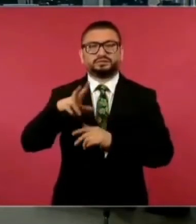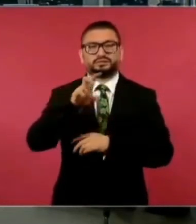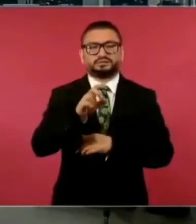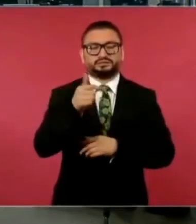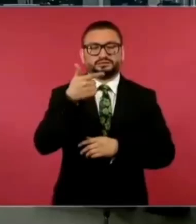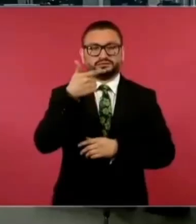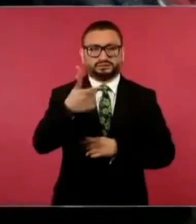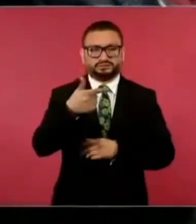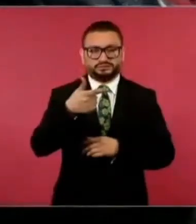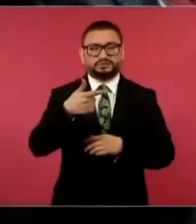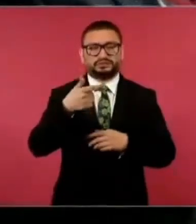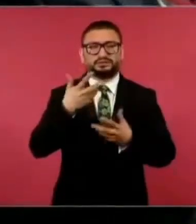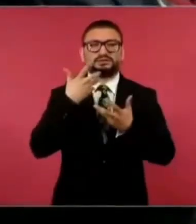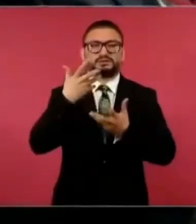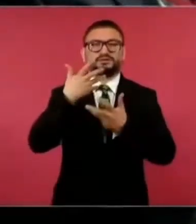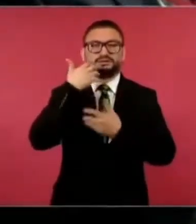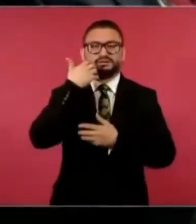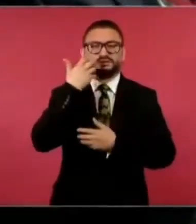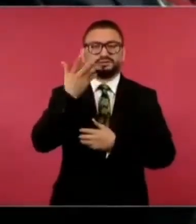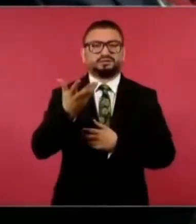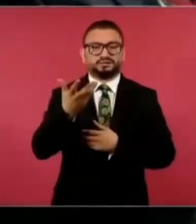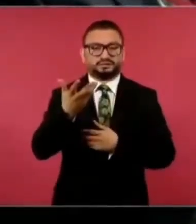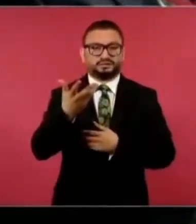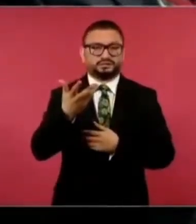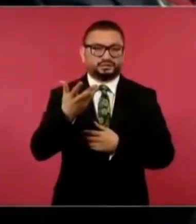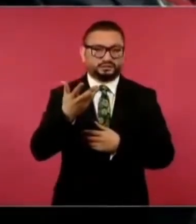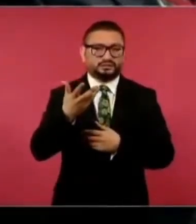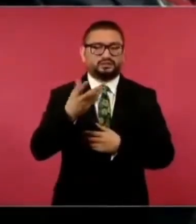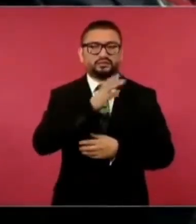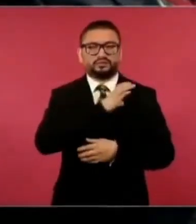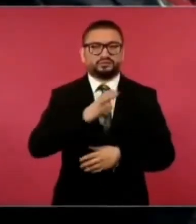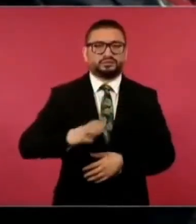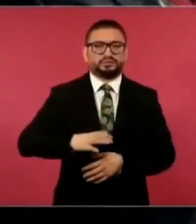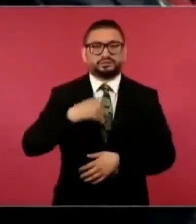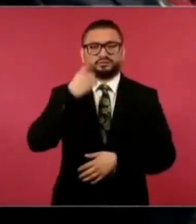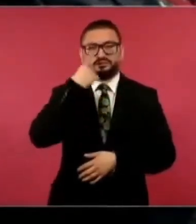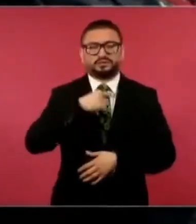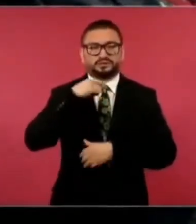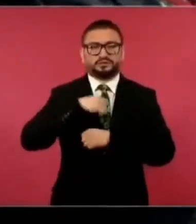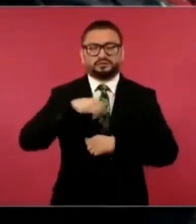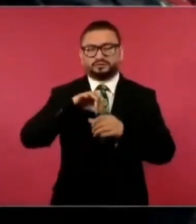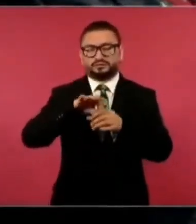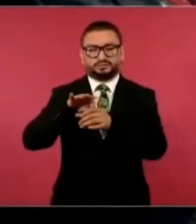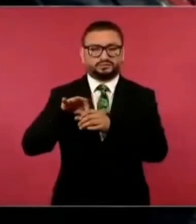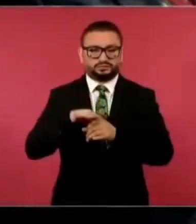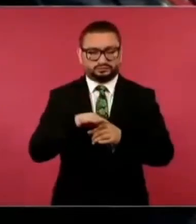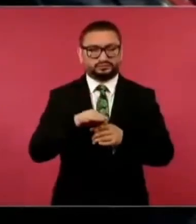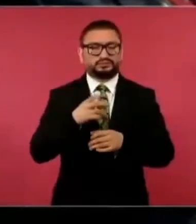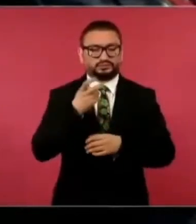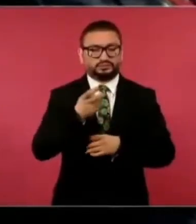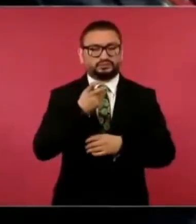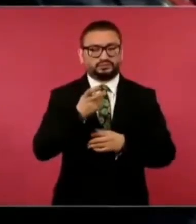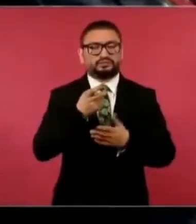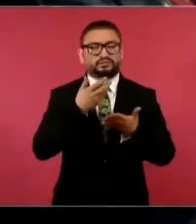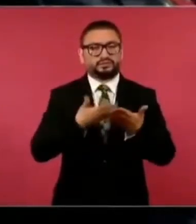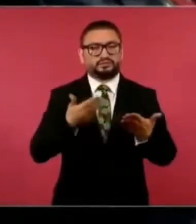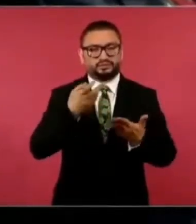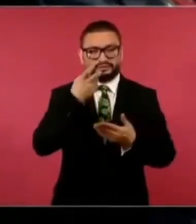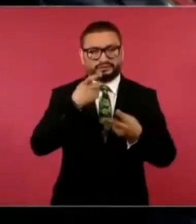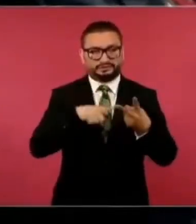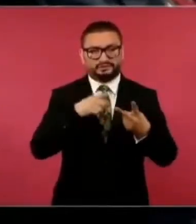aspiraban o fueron candidatos a un cargo de elección popular. En este sentido, presidente,